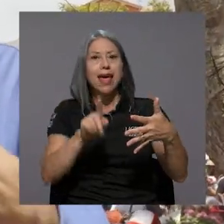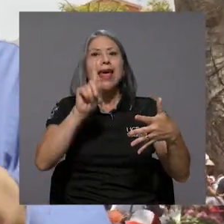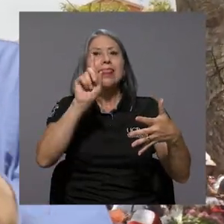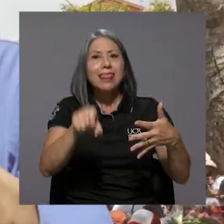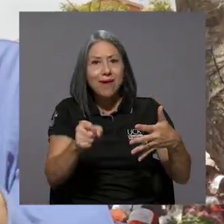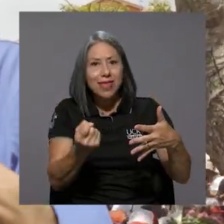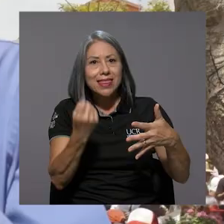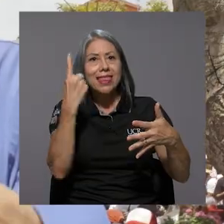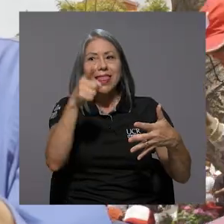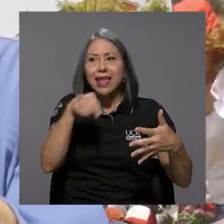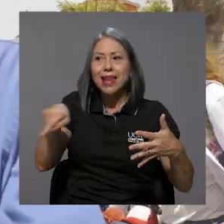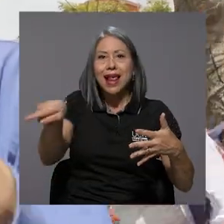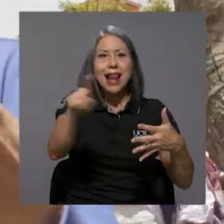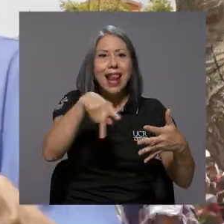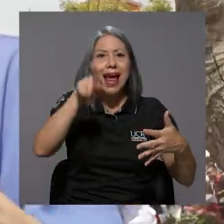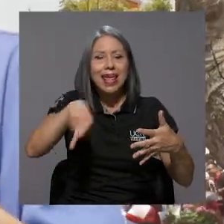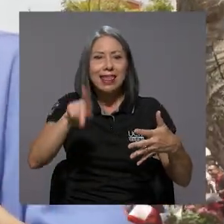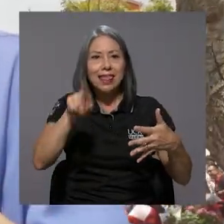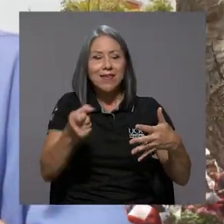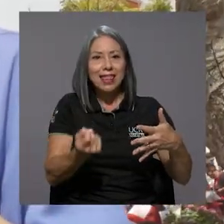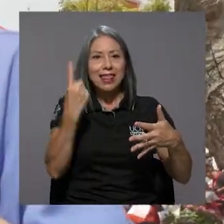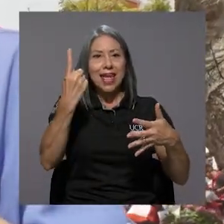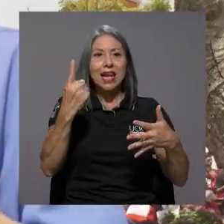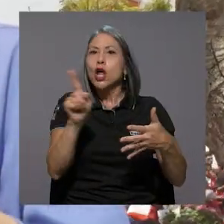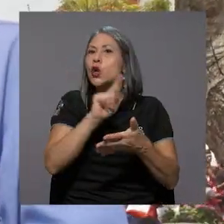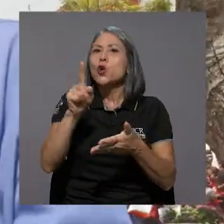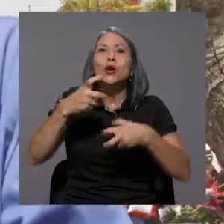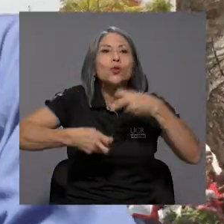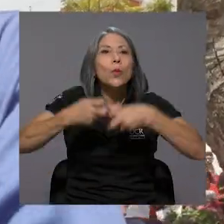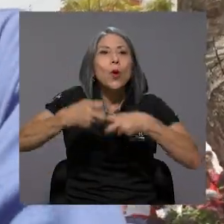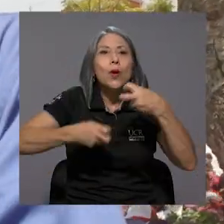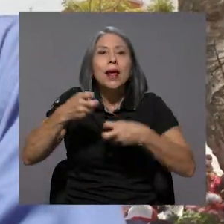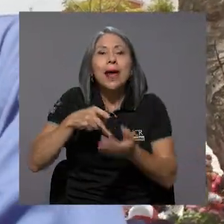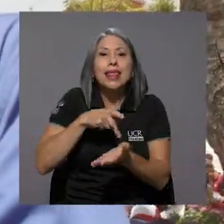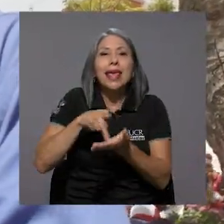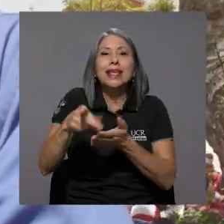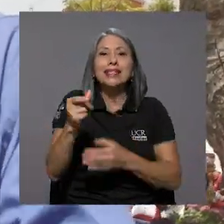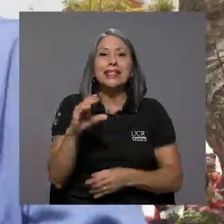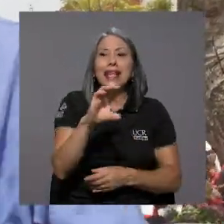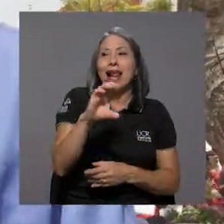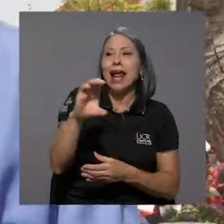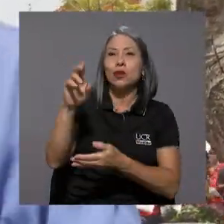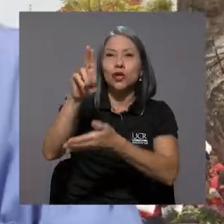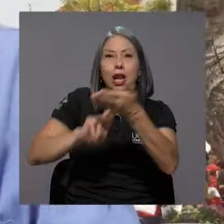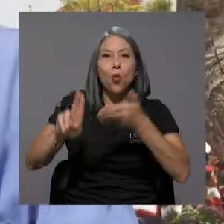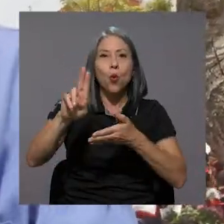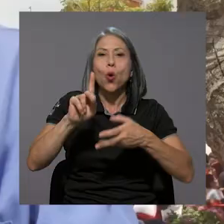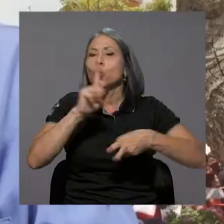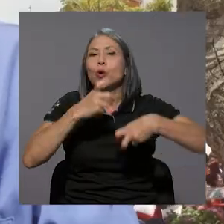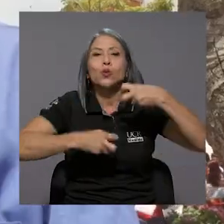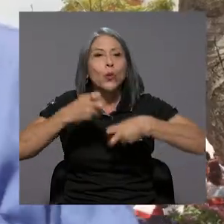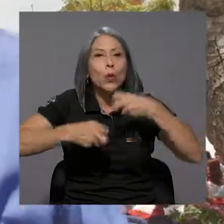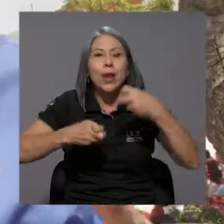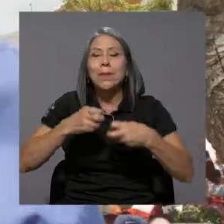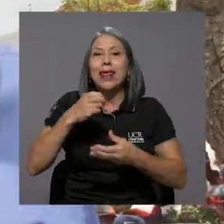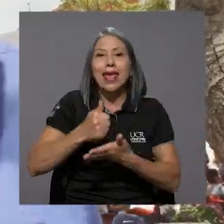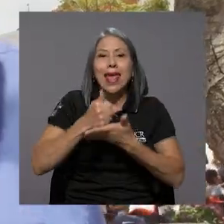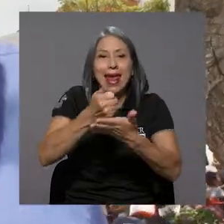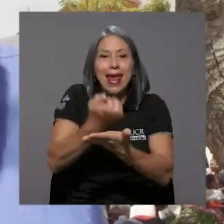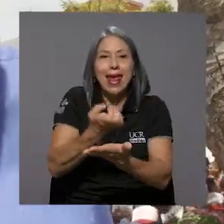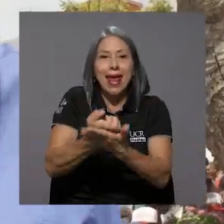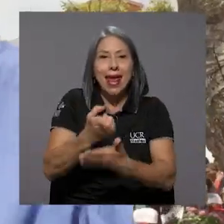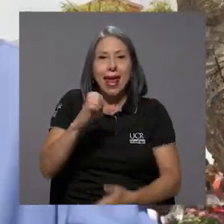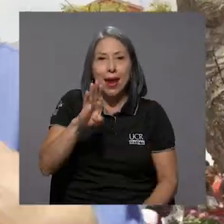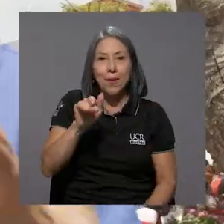Entonces usted tiene que entender, la gente debe entender que no es un problema de salario en la U, ni un problema de